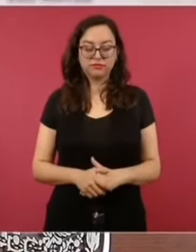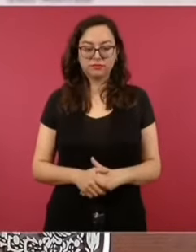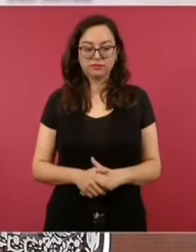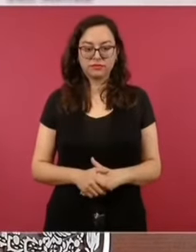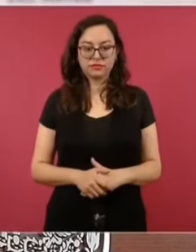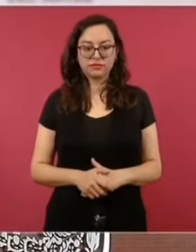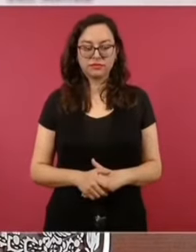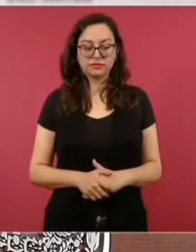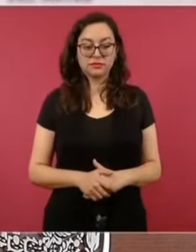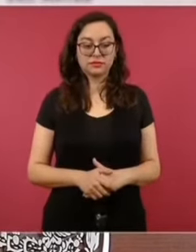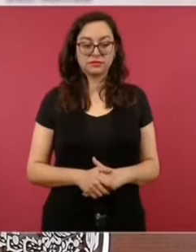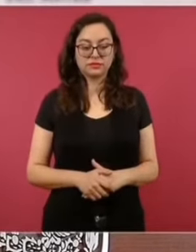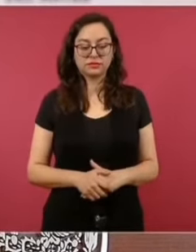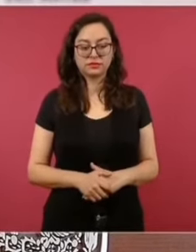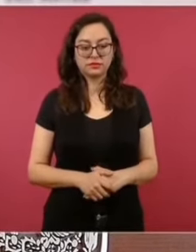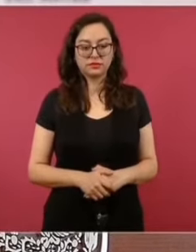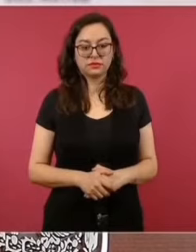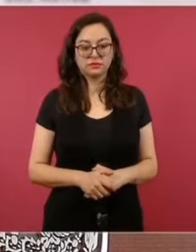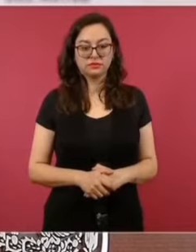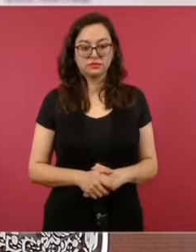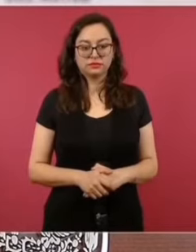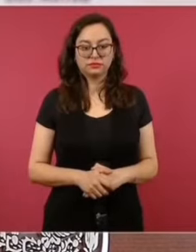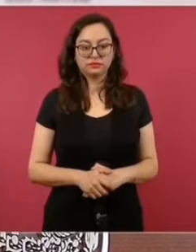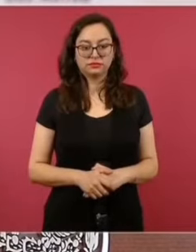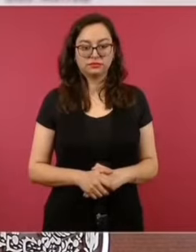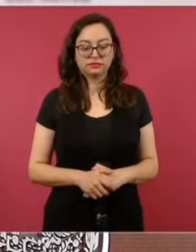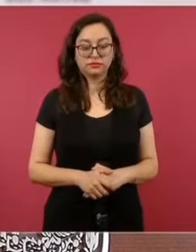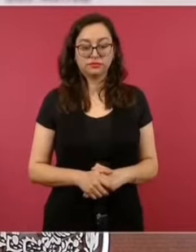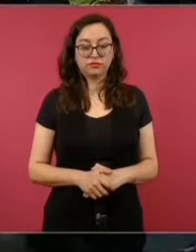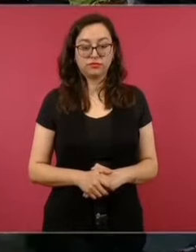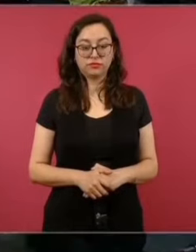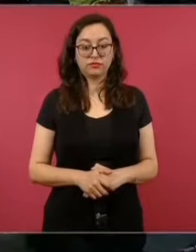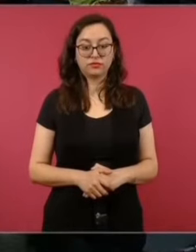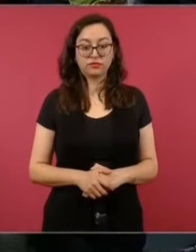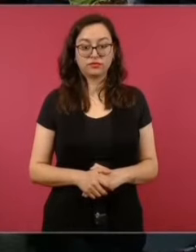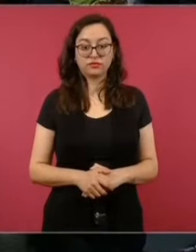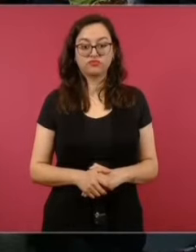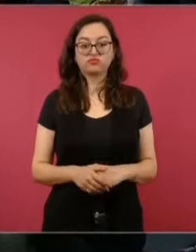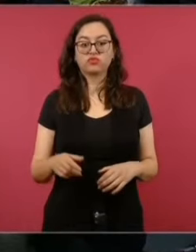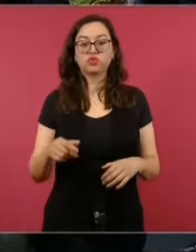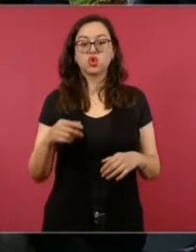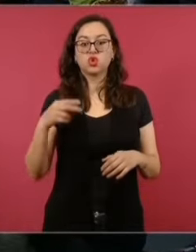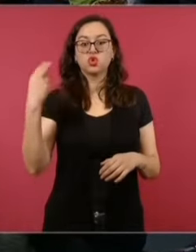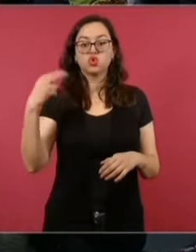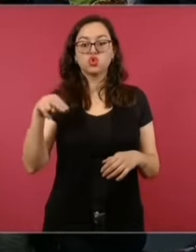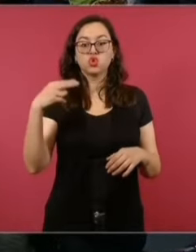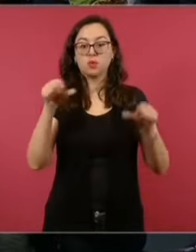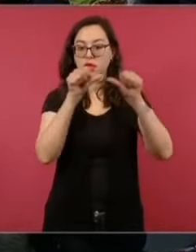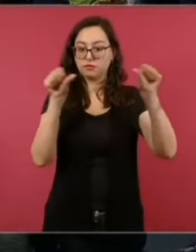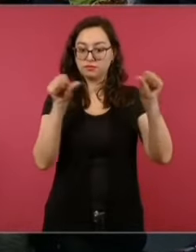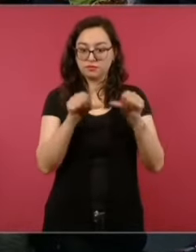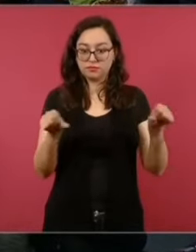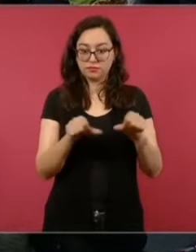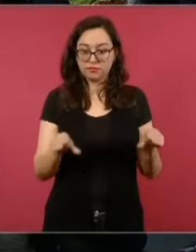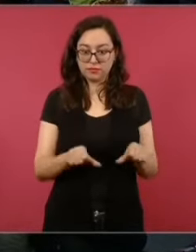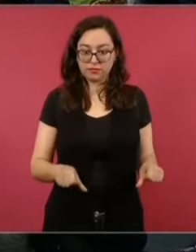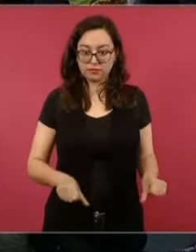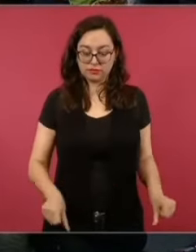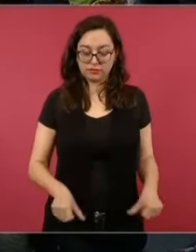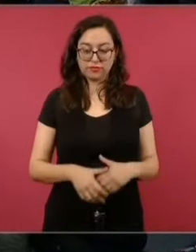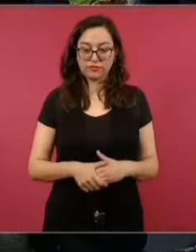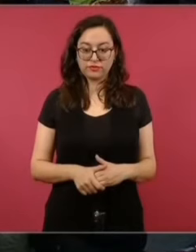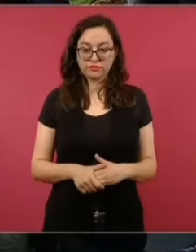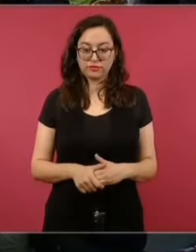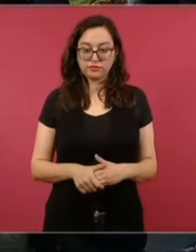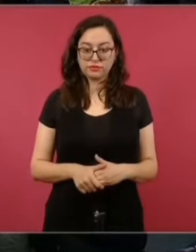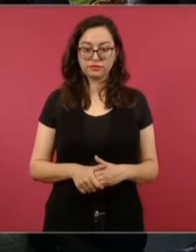Nada más así, a lo mejor los nombres, lo puedes oscurecer, nada más lo que quiero ver es… O sea, trae números, los números, no trae nombres,